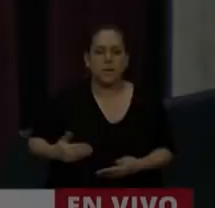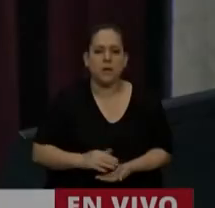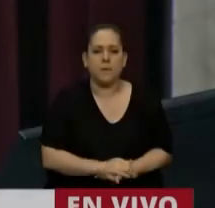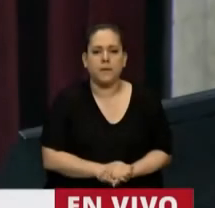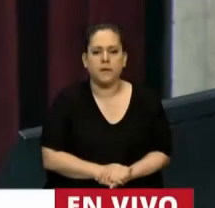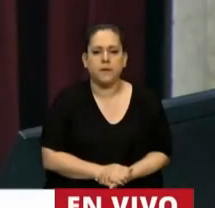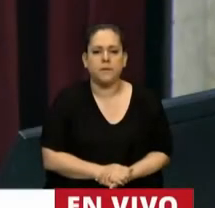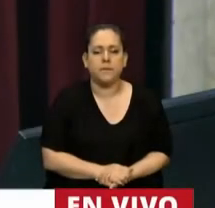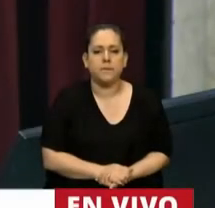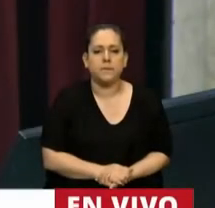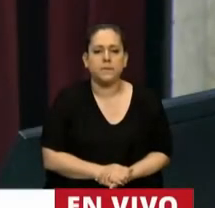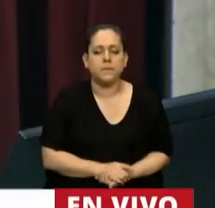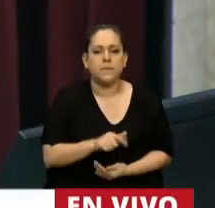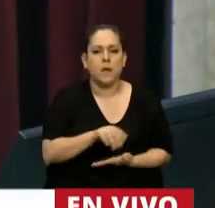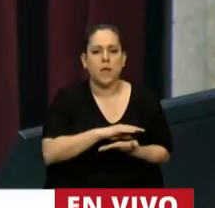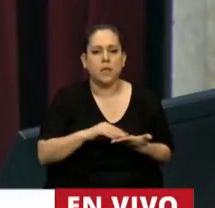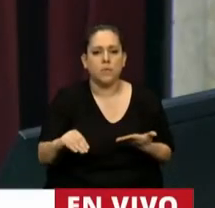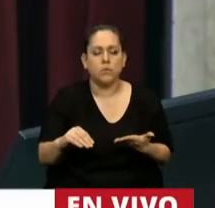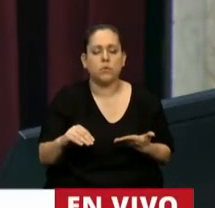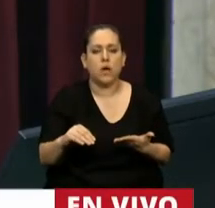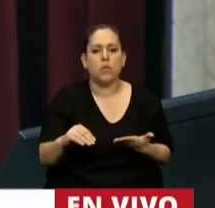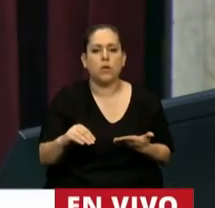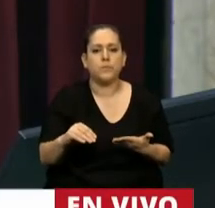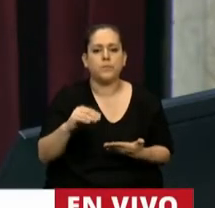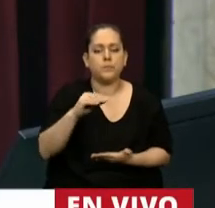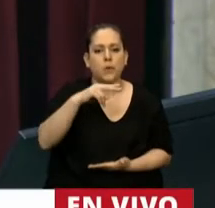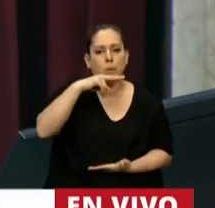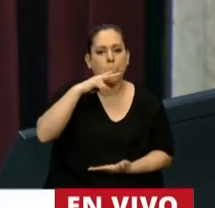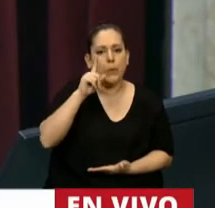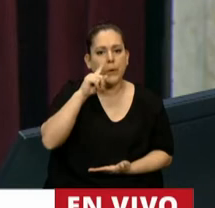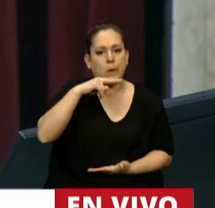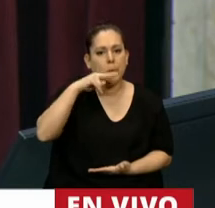Tiene la palabra el diputado Carlos Vivero.